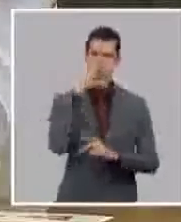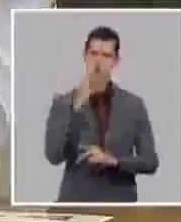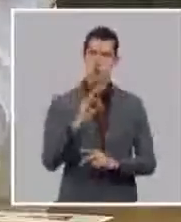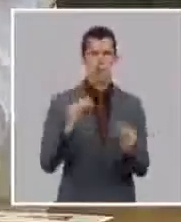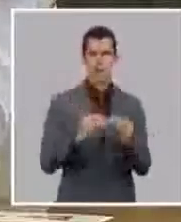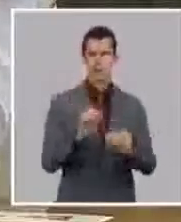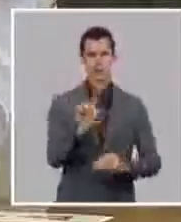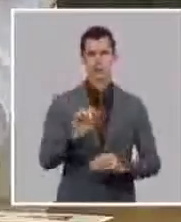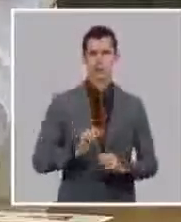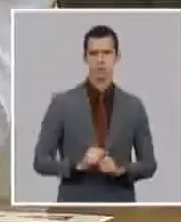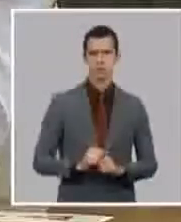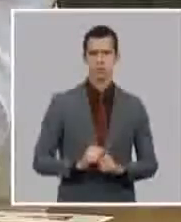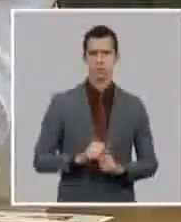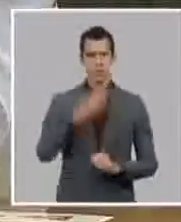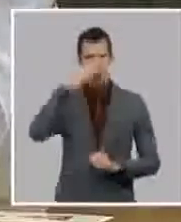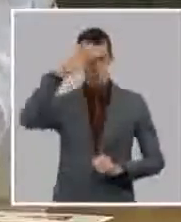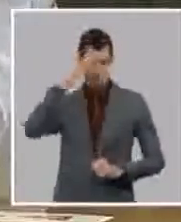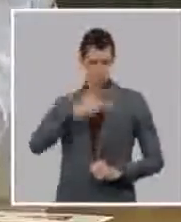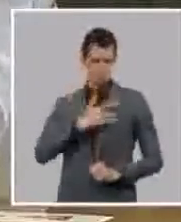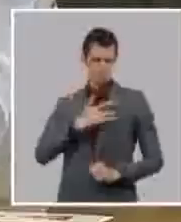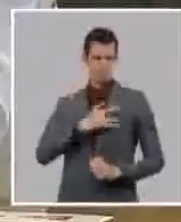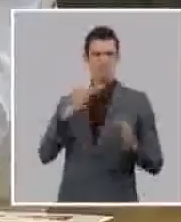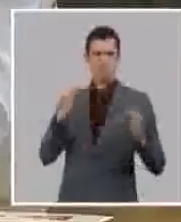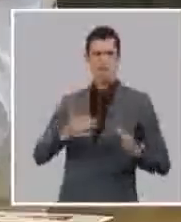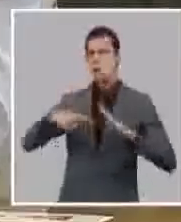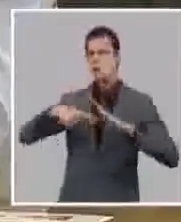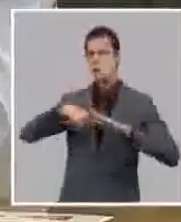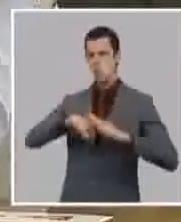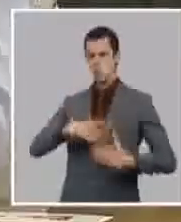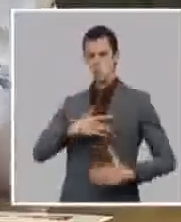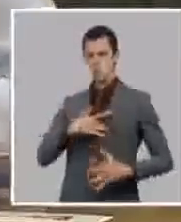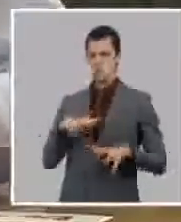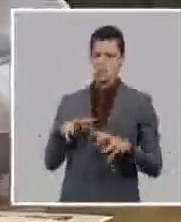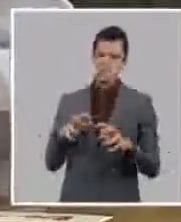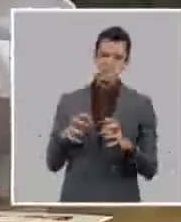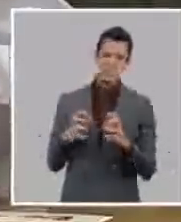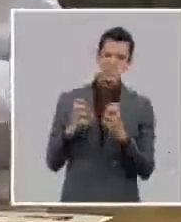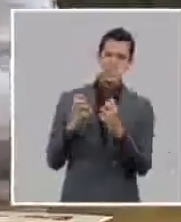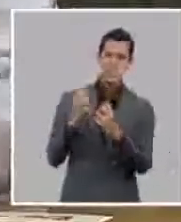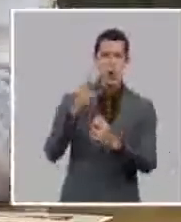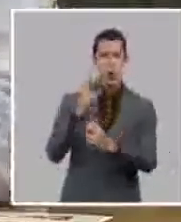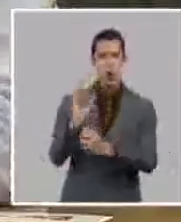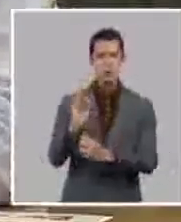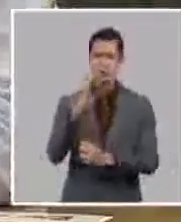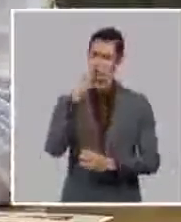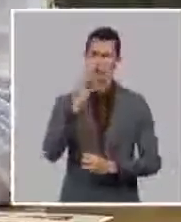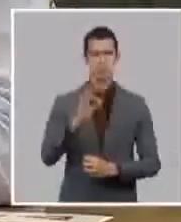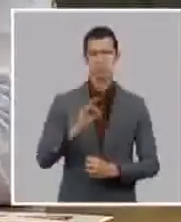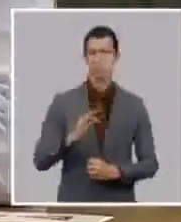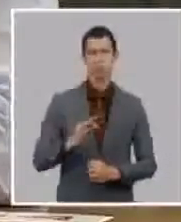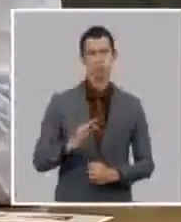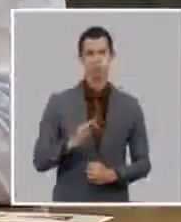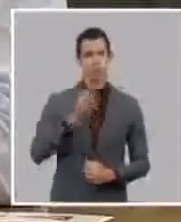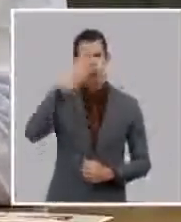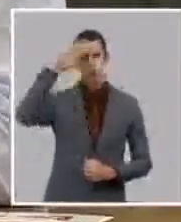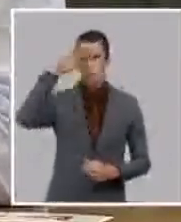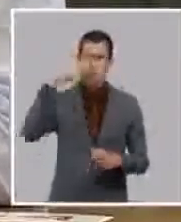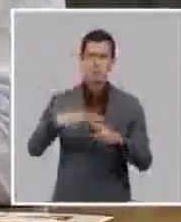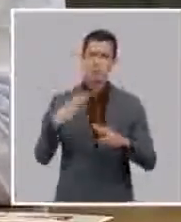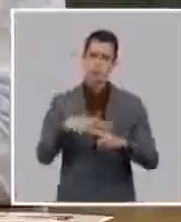no conoce el odio como el sentimiento de los cubanos no es un sentimiento de odio el sentimiento de los cubanos es un sentimiento de solidaridad